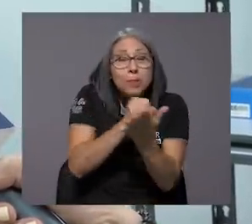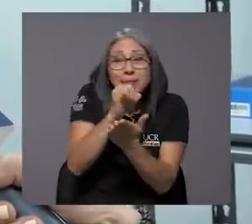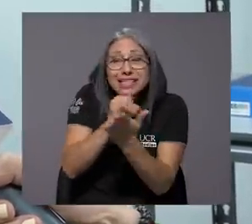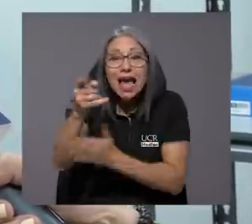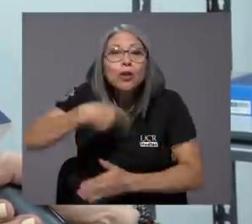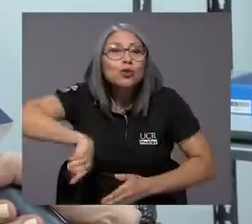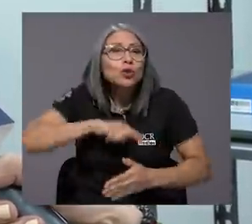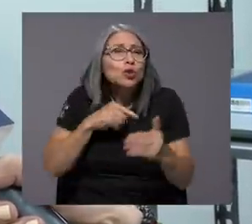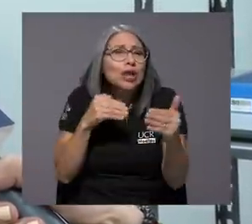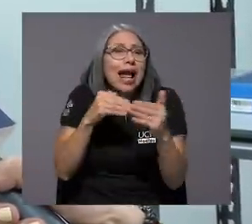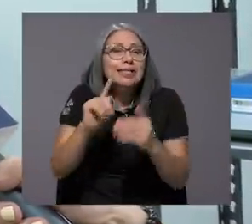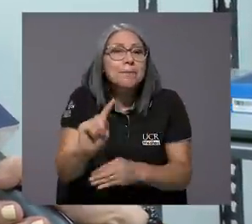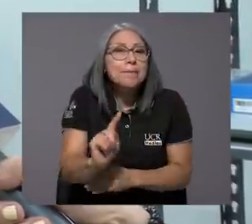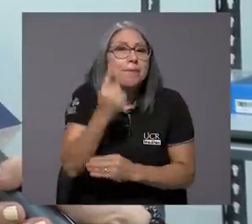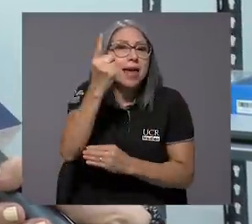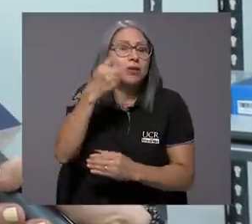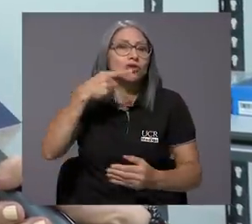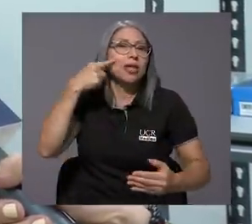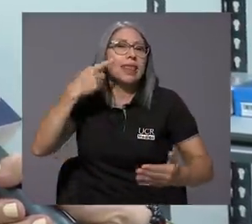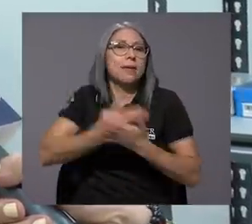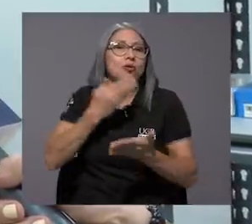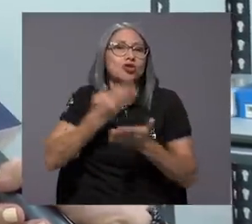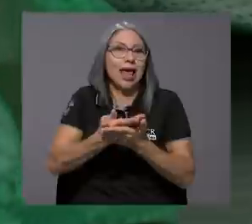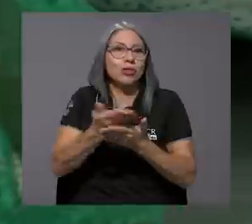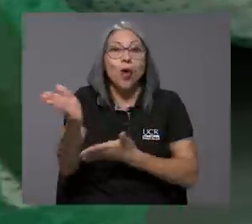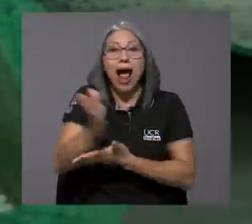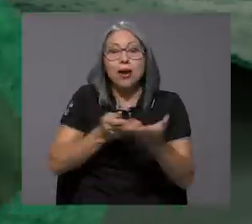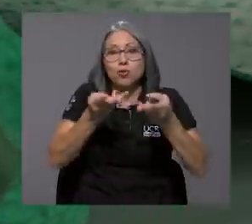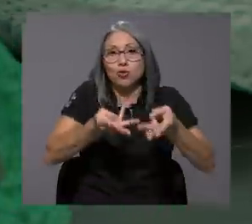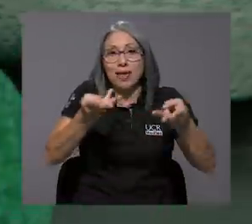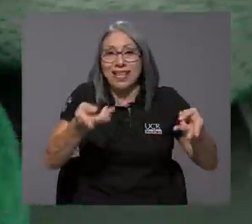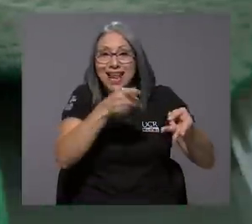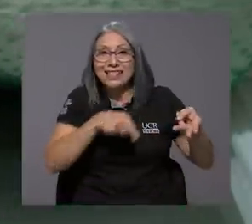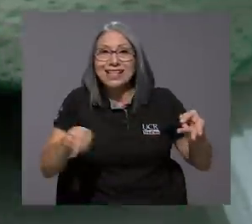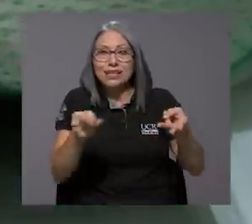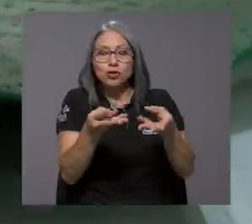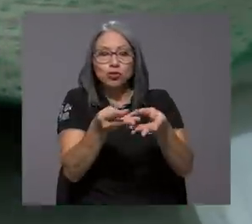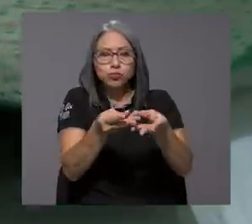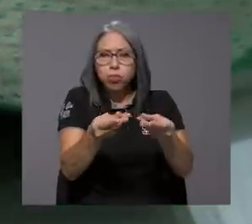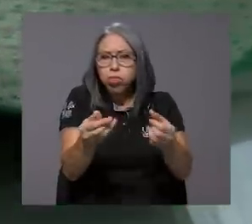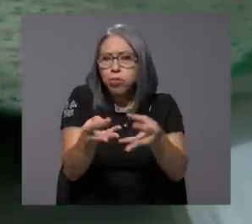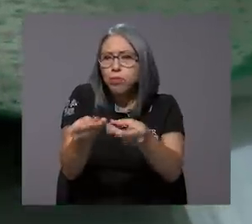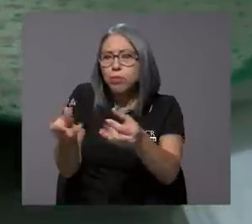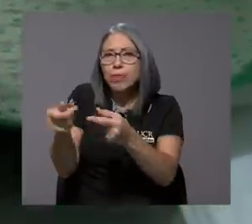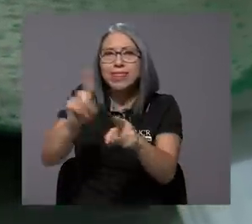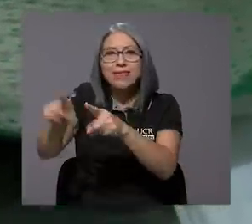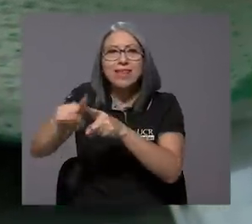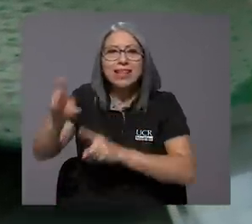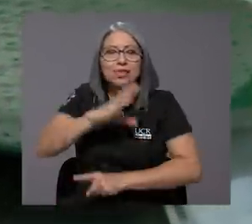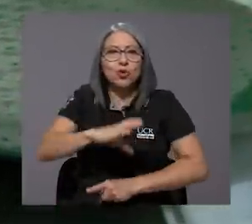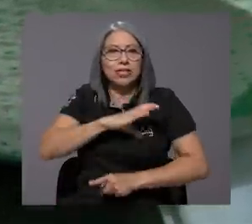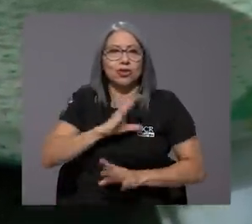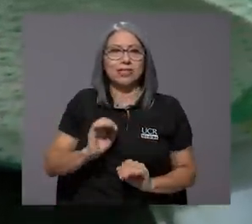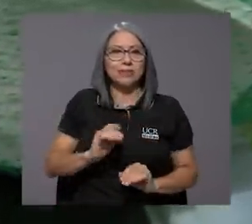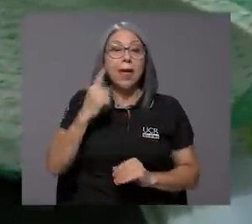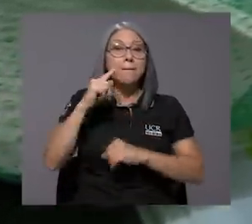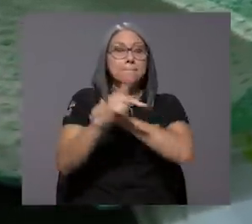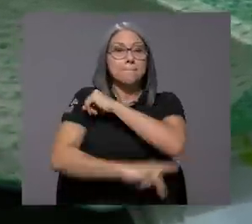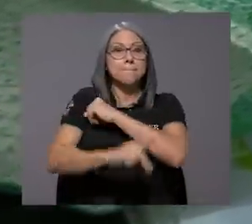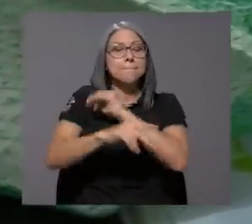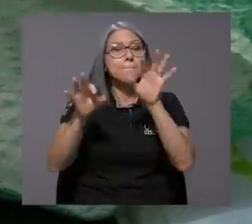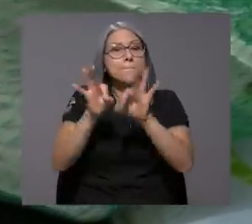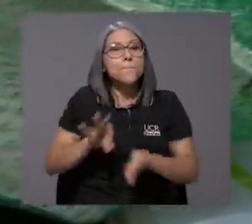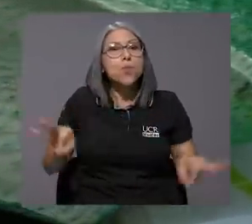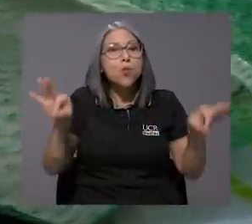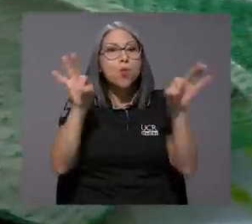investigado, somos casi que los primeros que estamos demostrando la degradación de algunos de estos materiales en diferentes condiciones. Para el país es